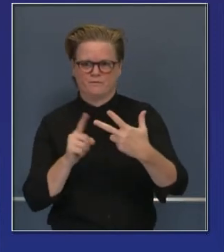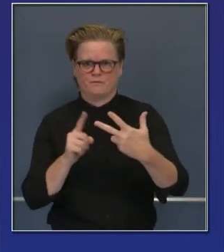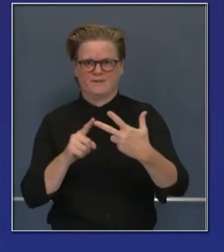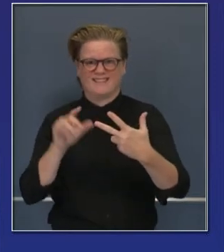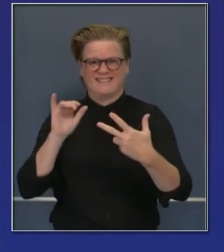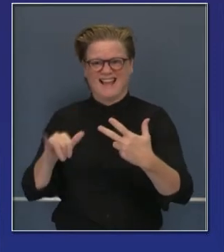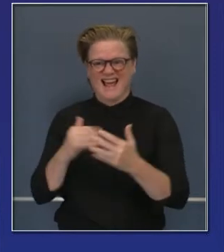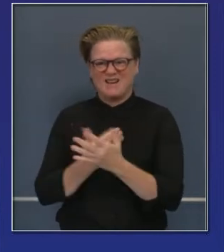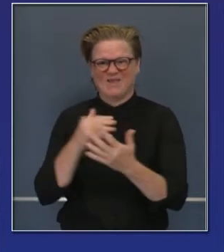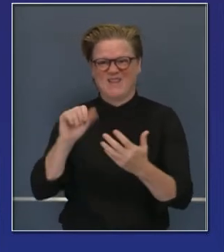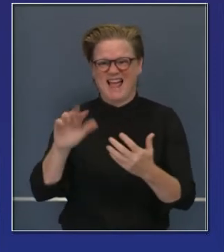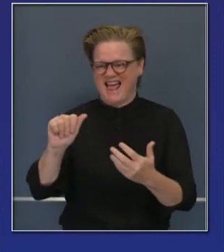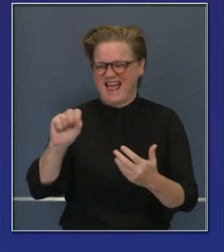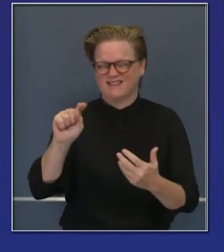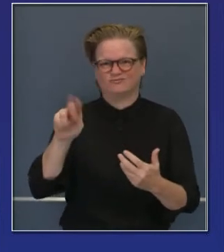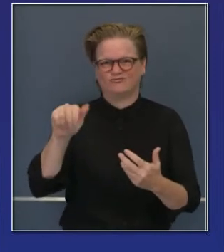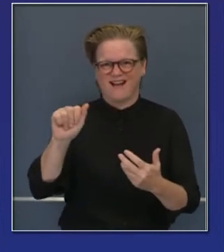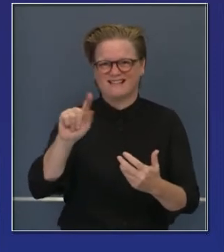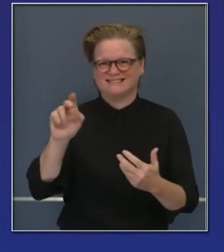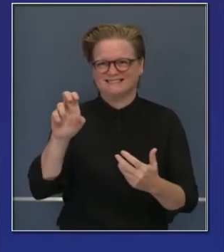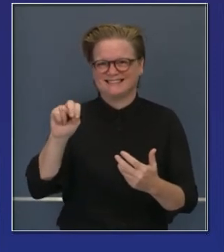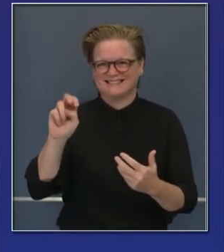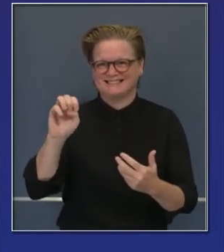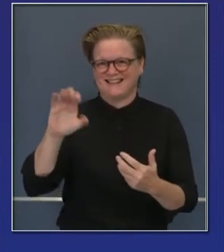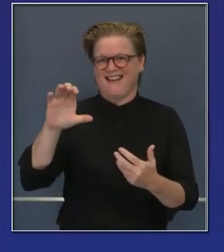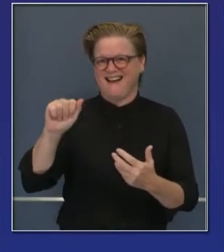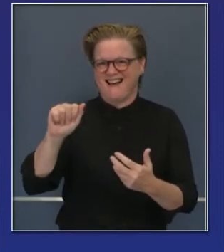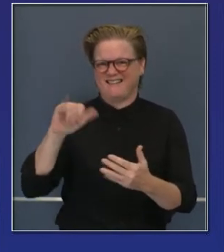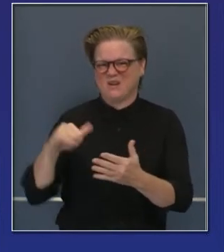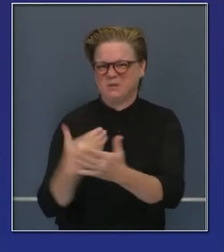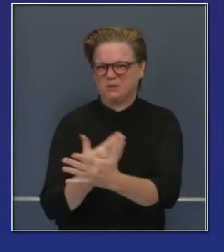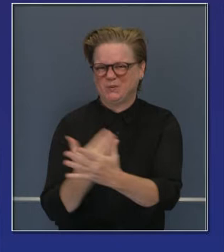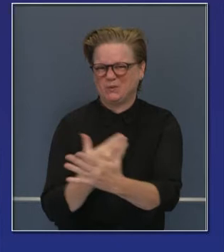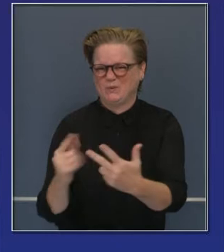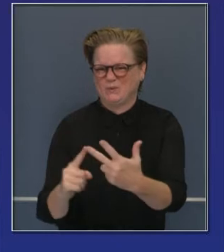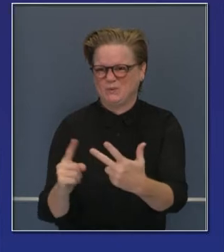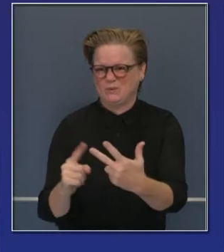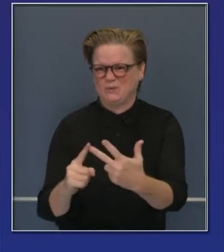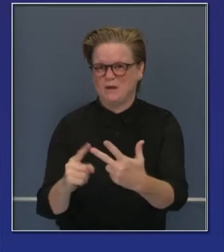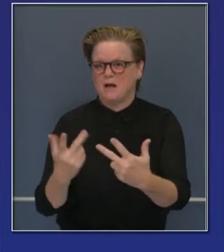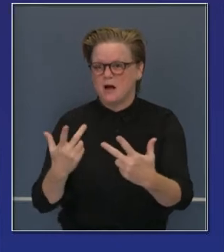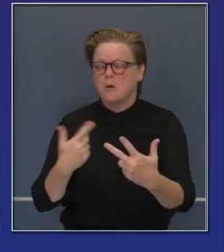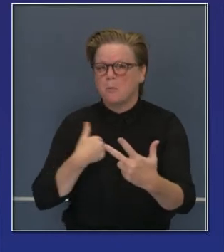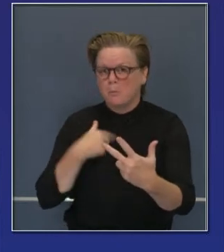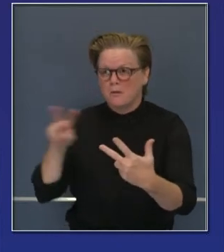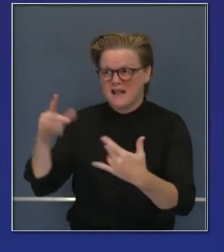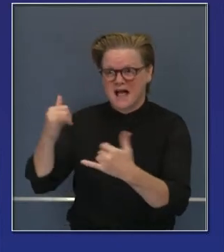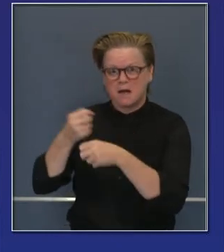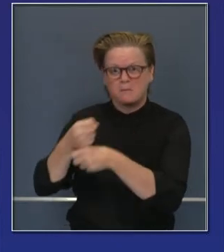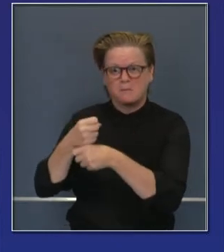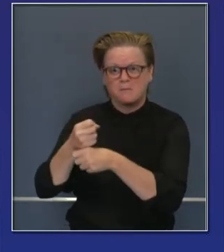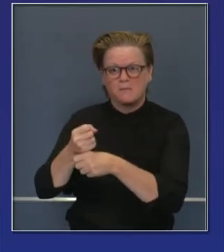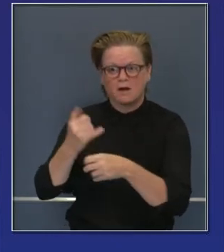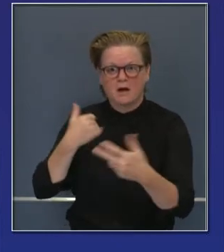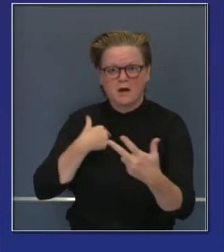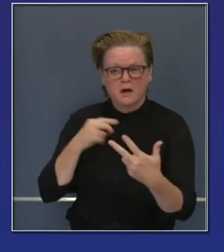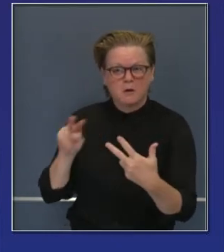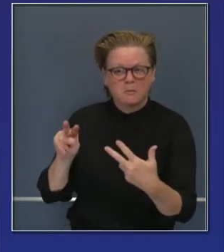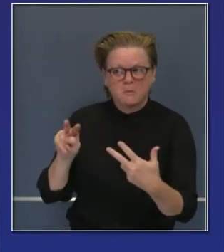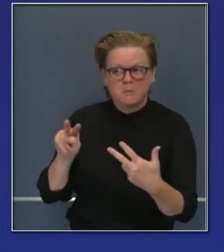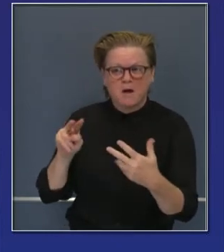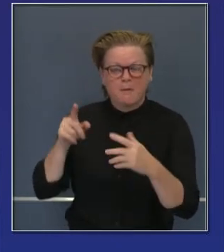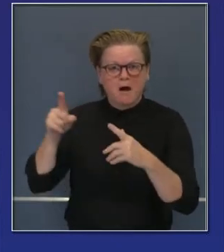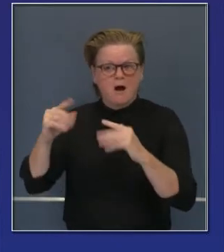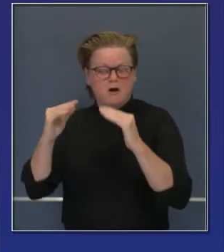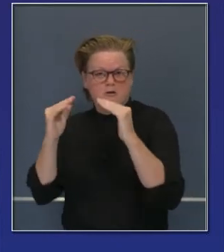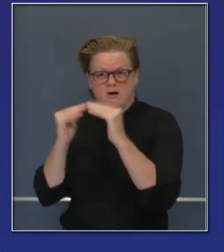y su posible vacuna. Tal vez no se encuentre al mismo nivel de eficacia que la vacuna de Pfizer y Moderna,